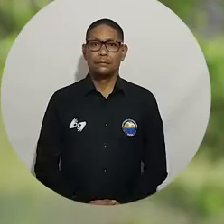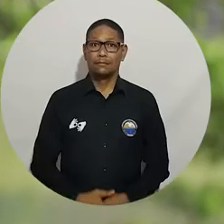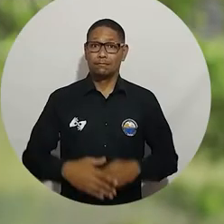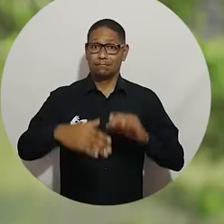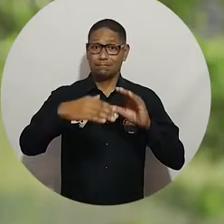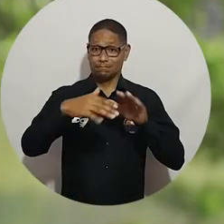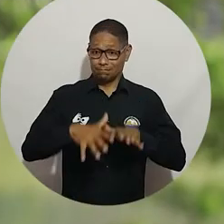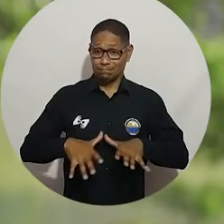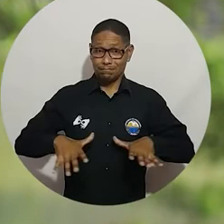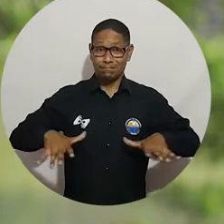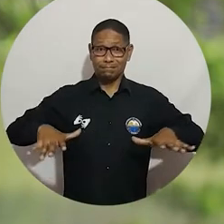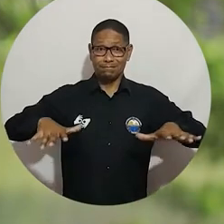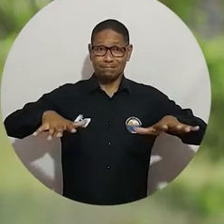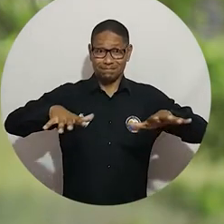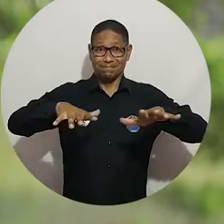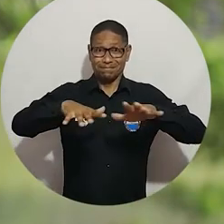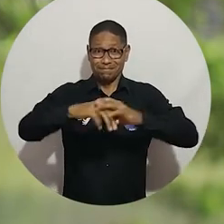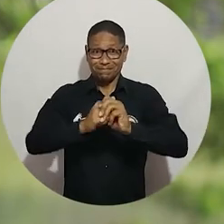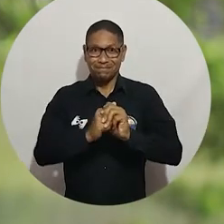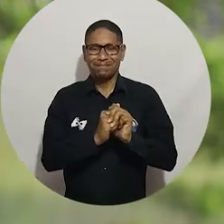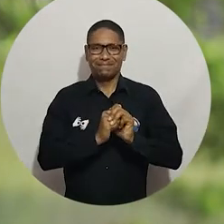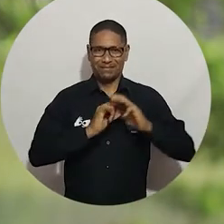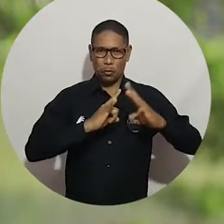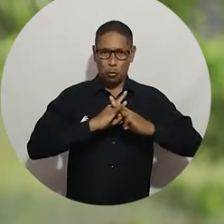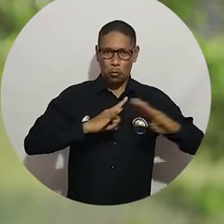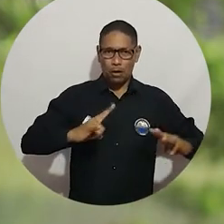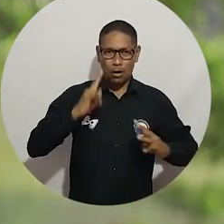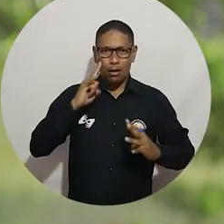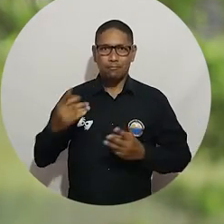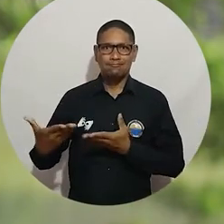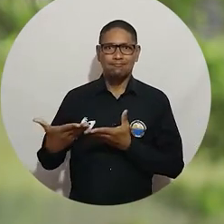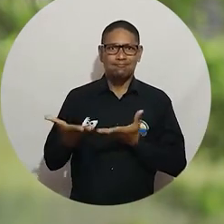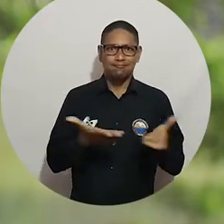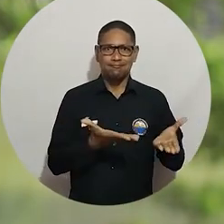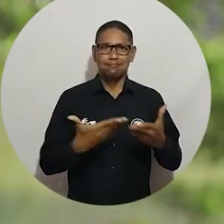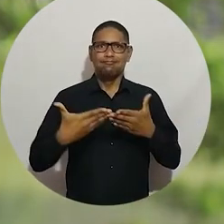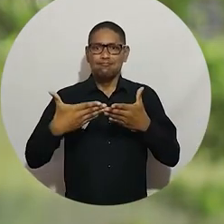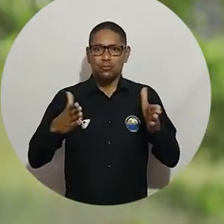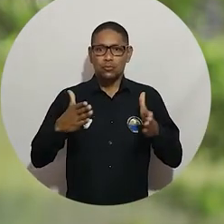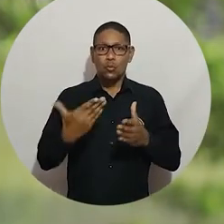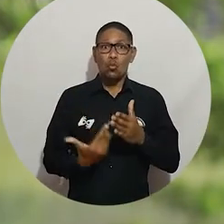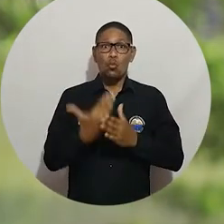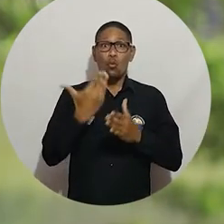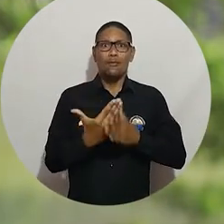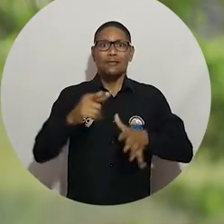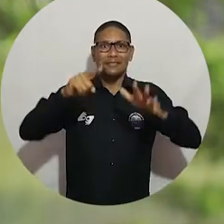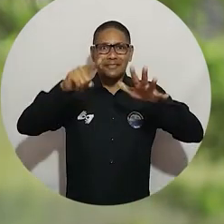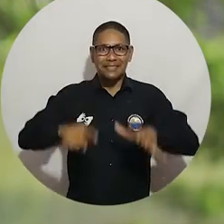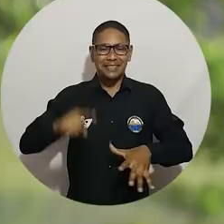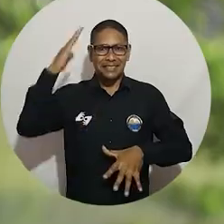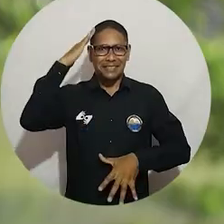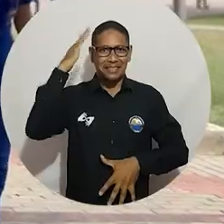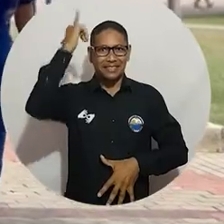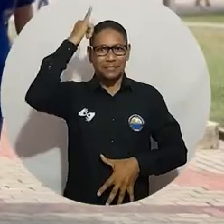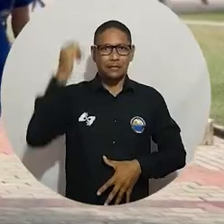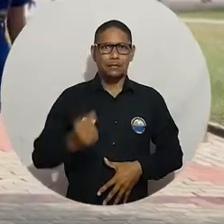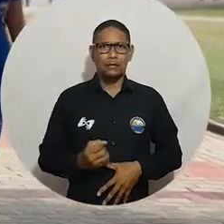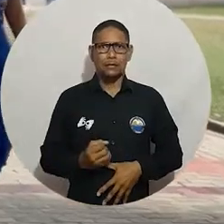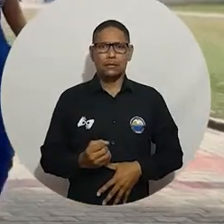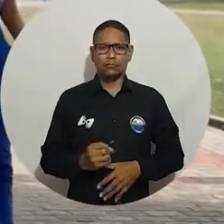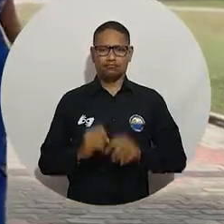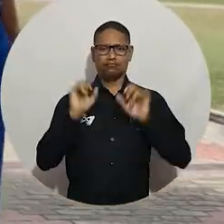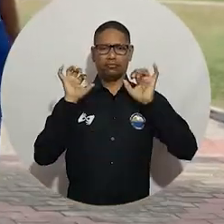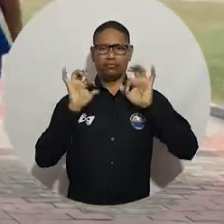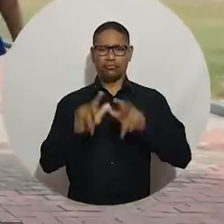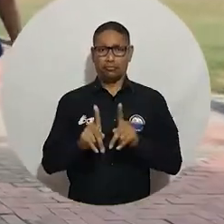El Campus principal de nuestra Casa de Estudios Superiores abrió sus puertas para dar la bienvenida a un nuevo semestre académico. Cientos de